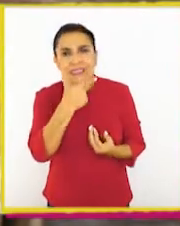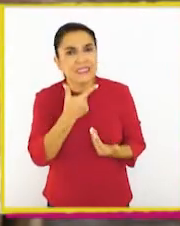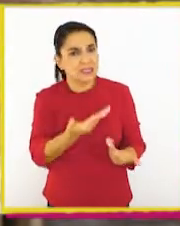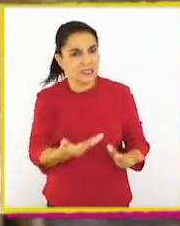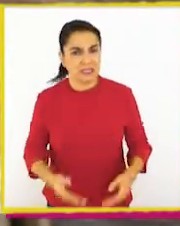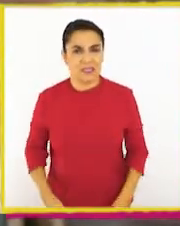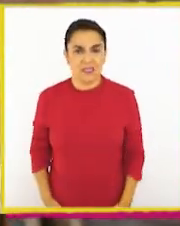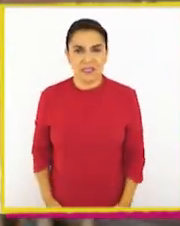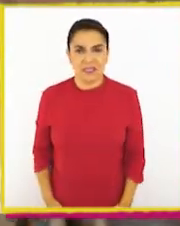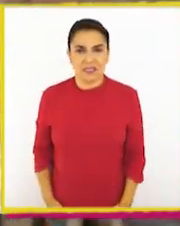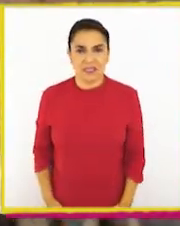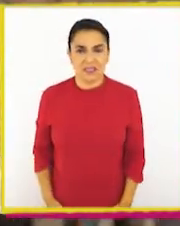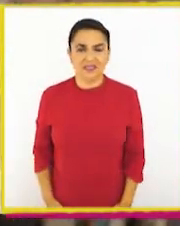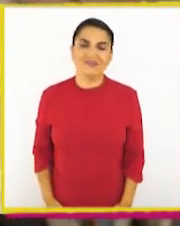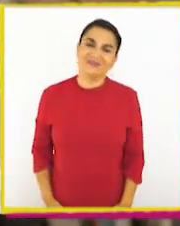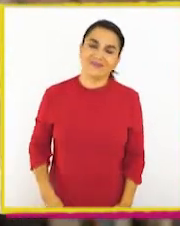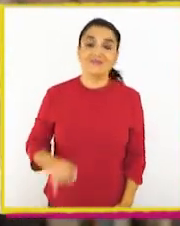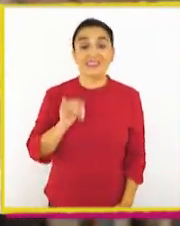a Chester?